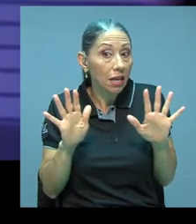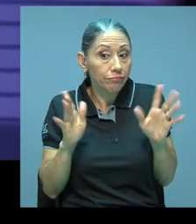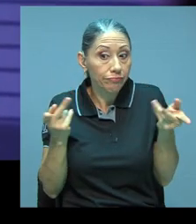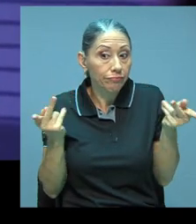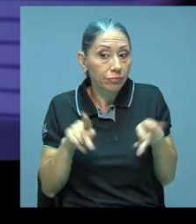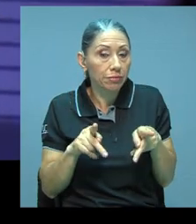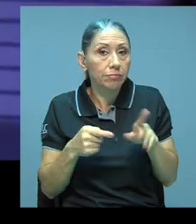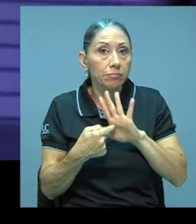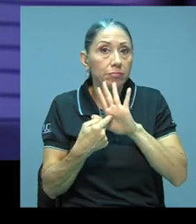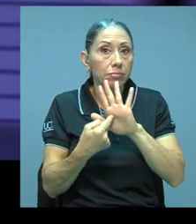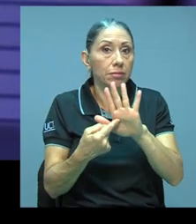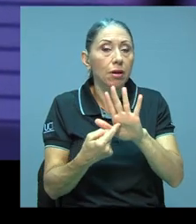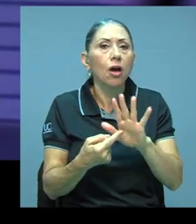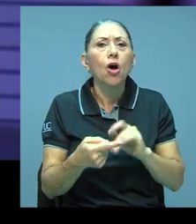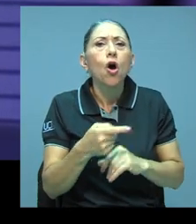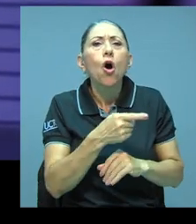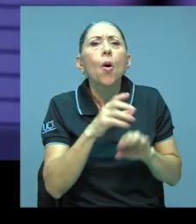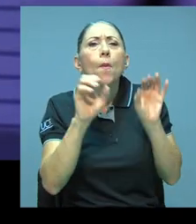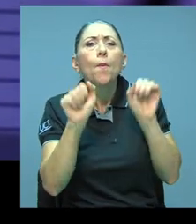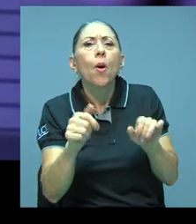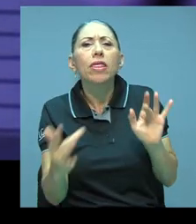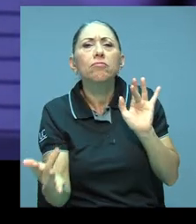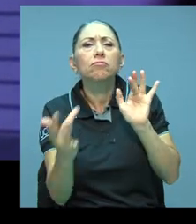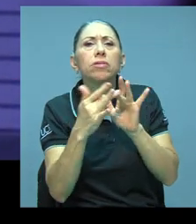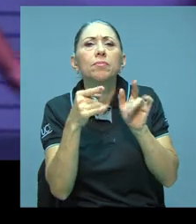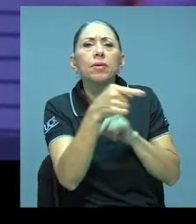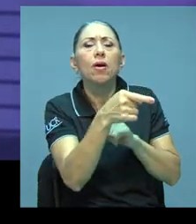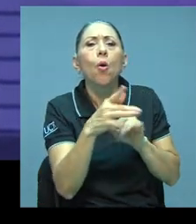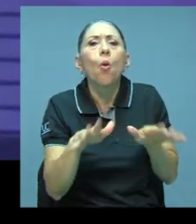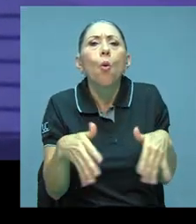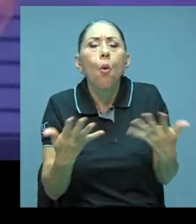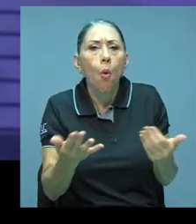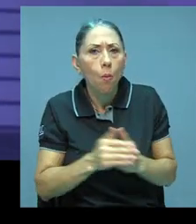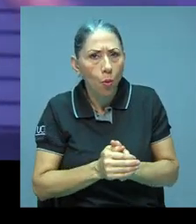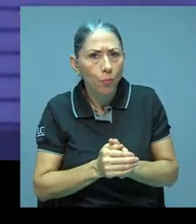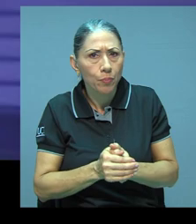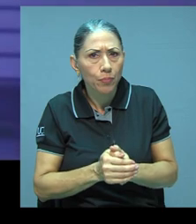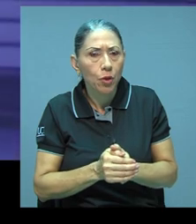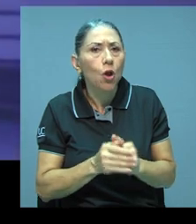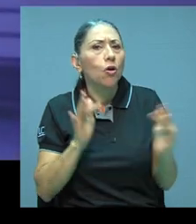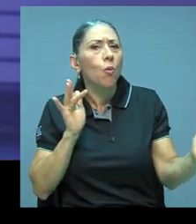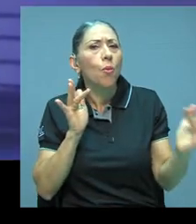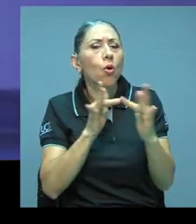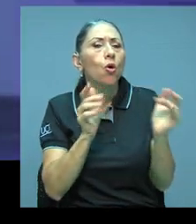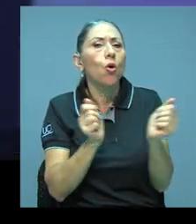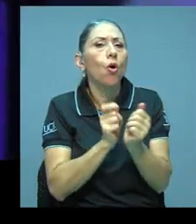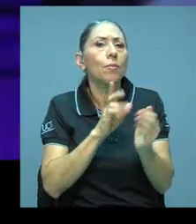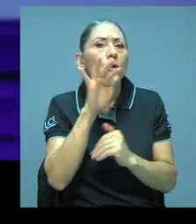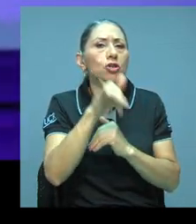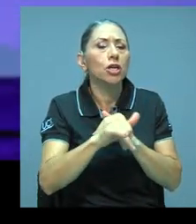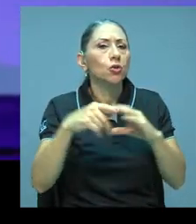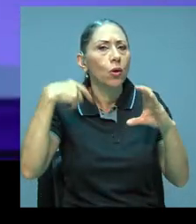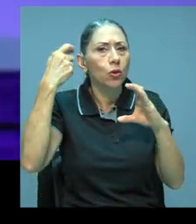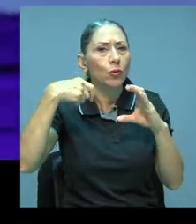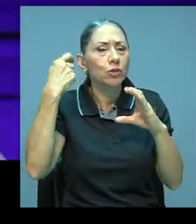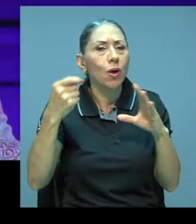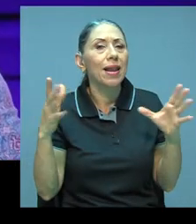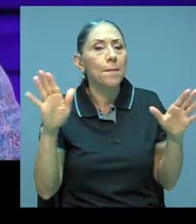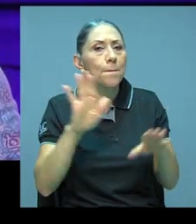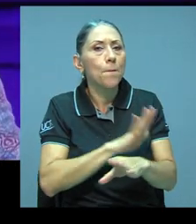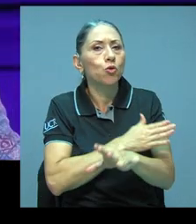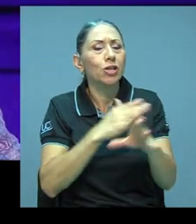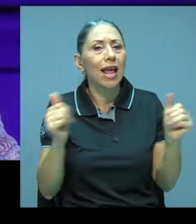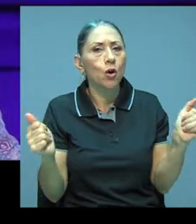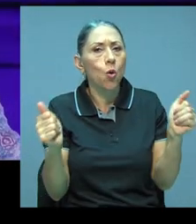lanzamiento ya se dio, ¿cómo pueden ubicarlos? ¿Cómo pueden tener ellos ese contacto con este proyecto audiovisual de ustedes de música en conjunto?